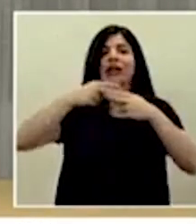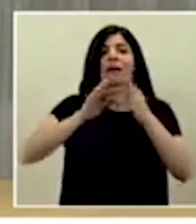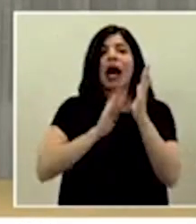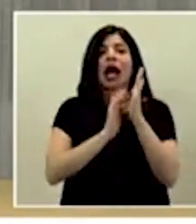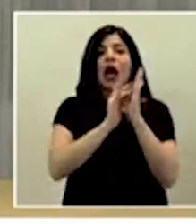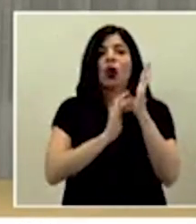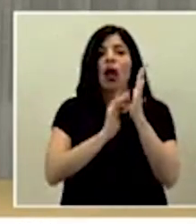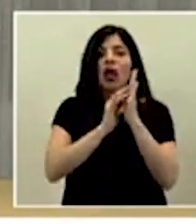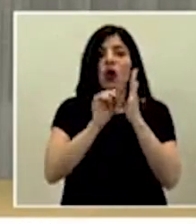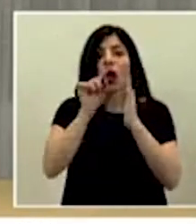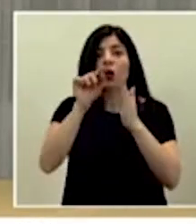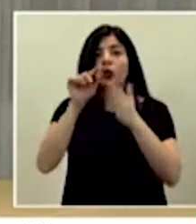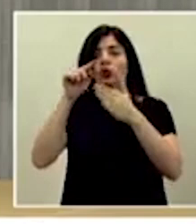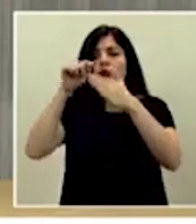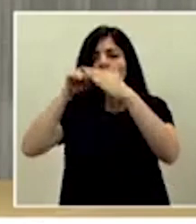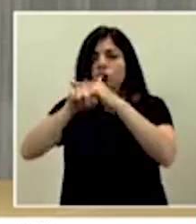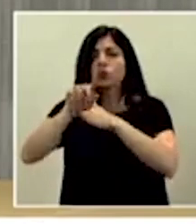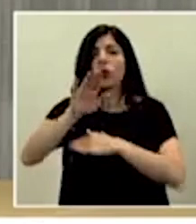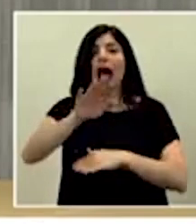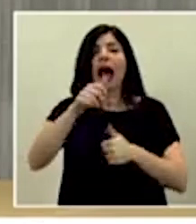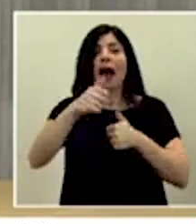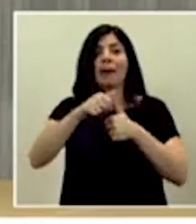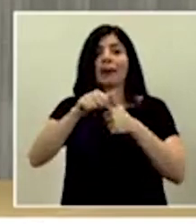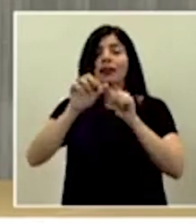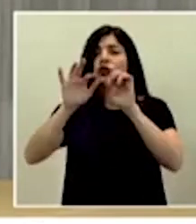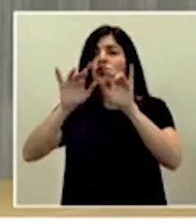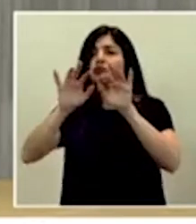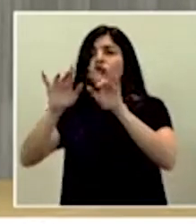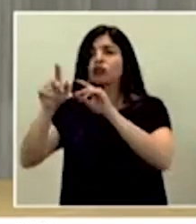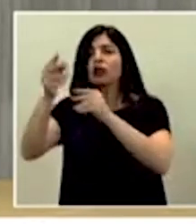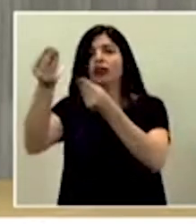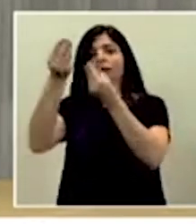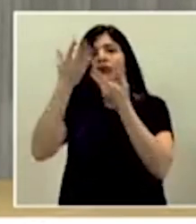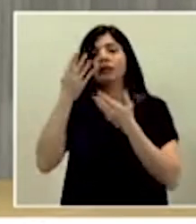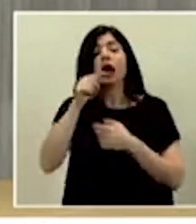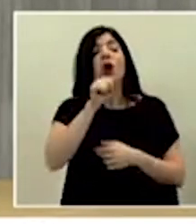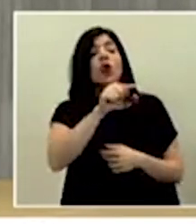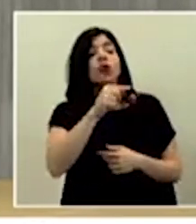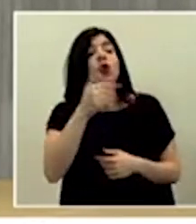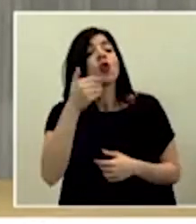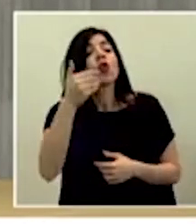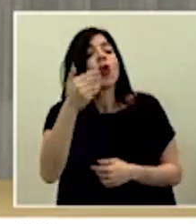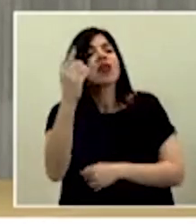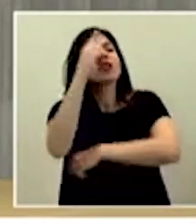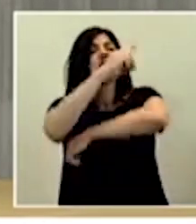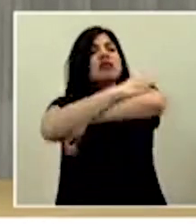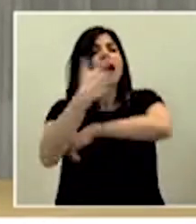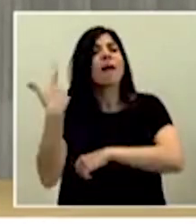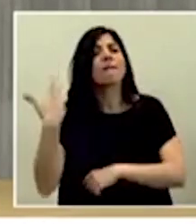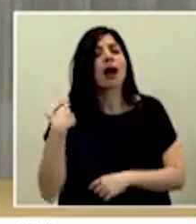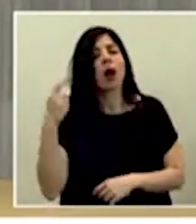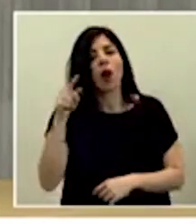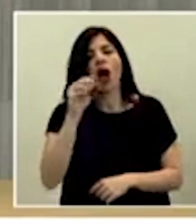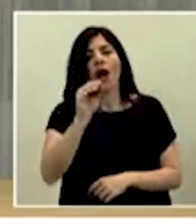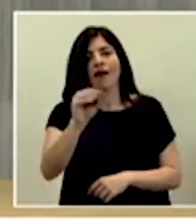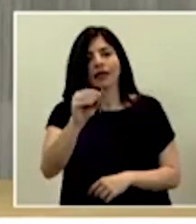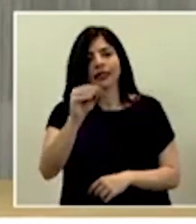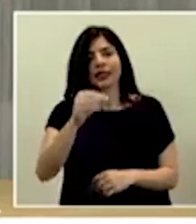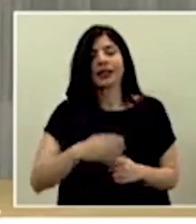calculadora y ahí usted ingresa su apellido y le va a indicar cuándo le toca, qué día le toca vacunarse.